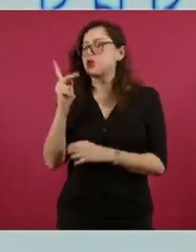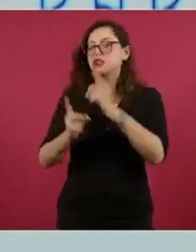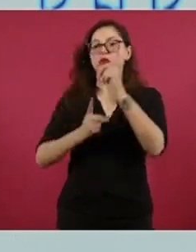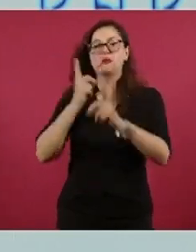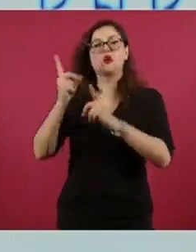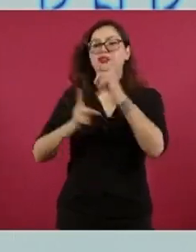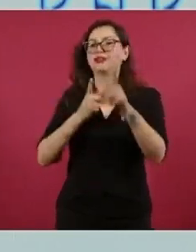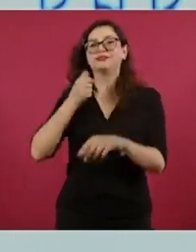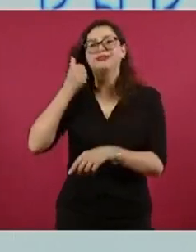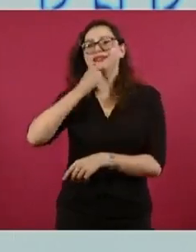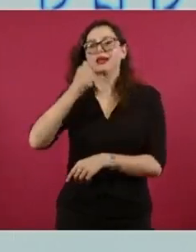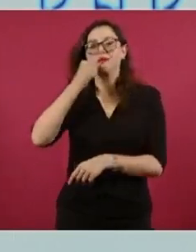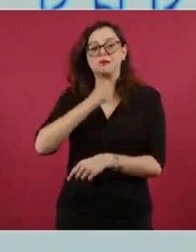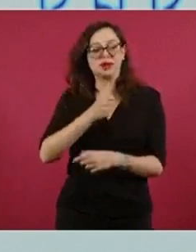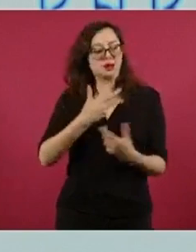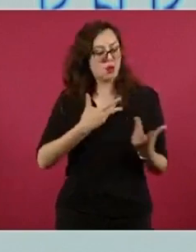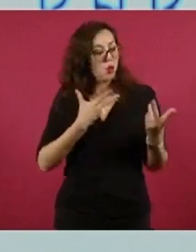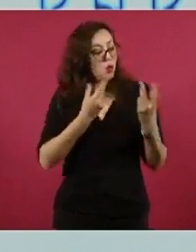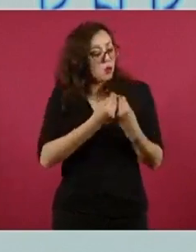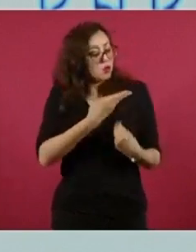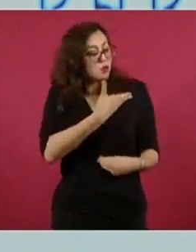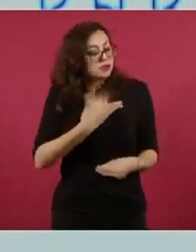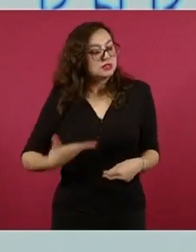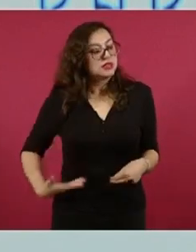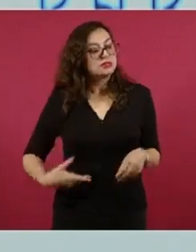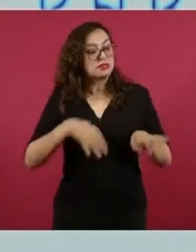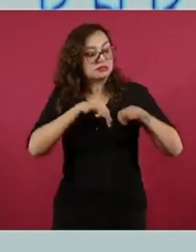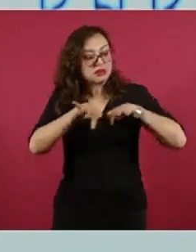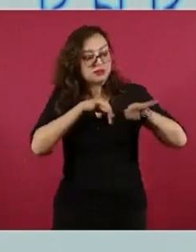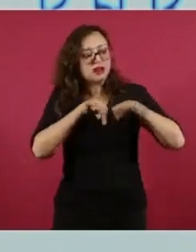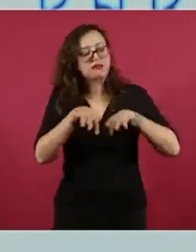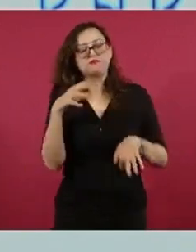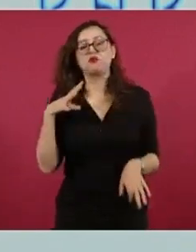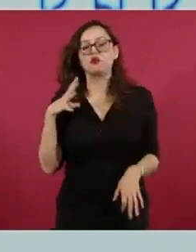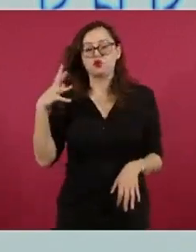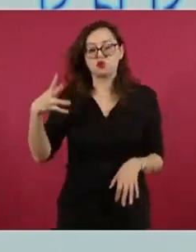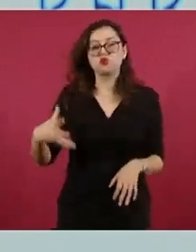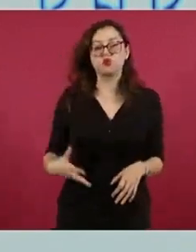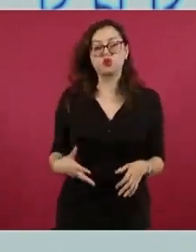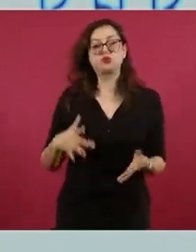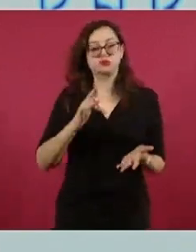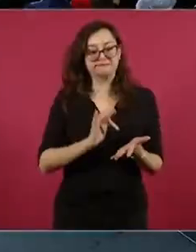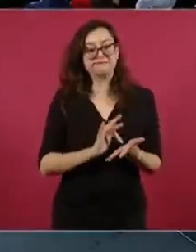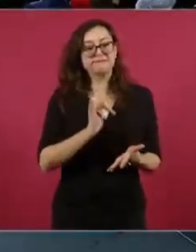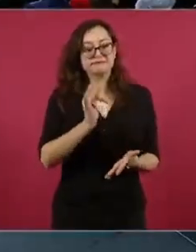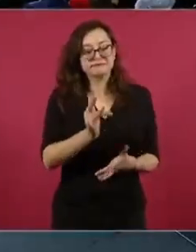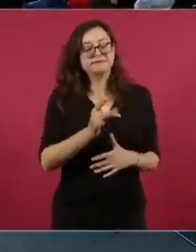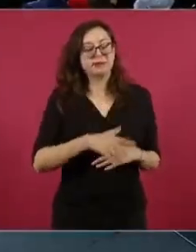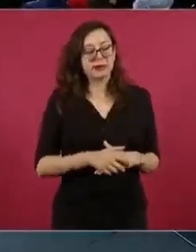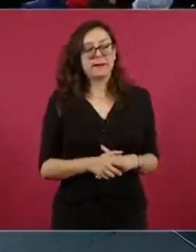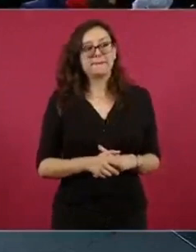para mí ha sido un orgullo trabajar contigo, presidente, darme la oportunidad de hacer lo que durante muchos años